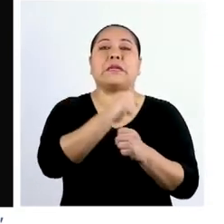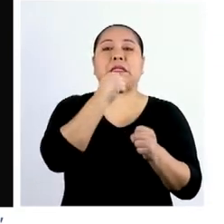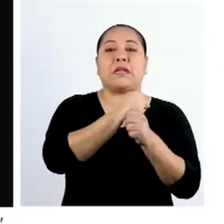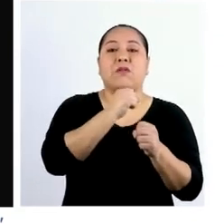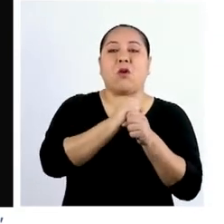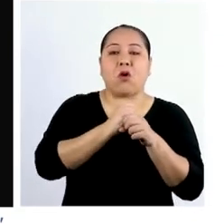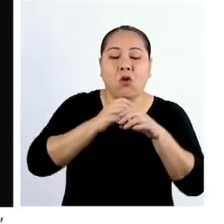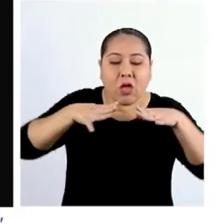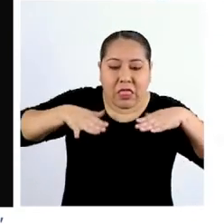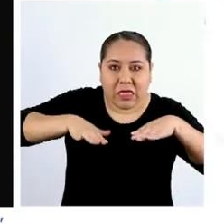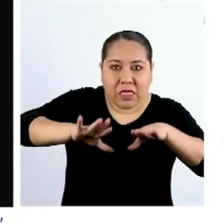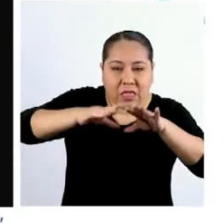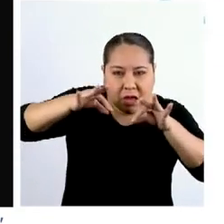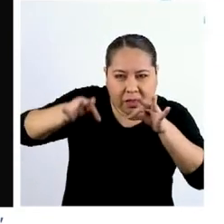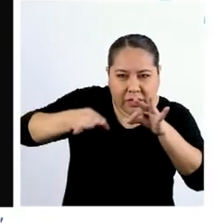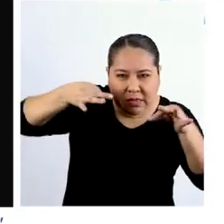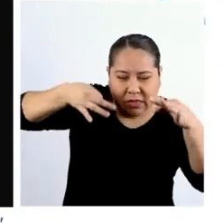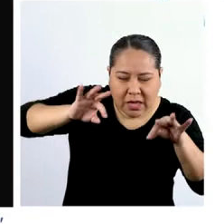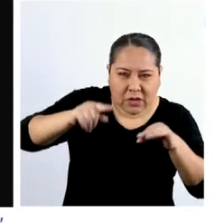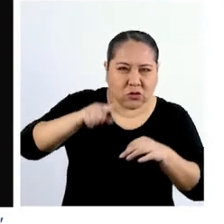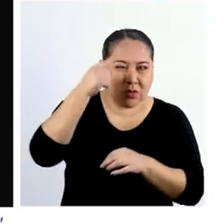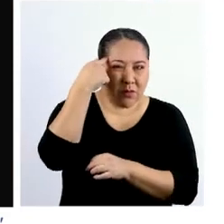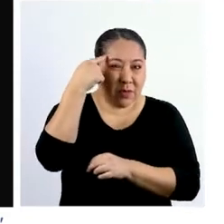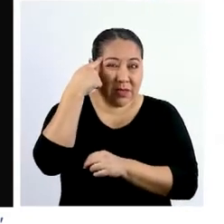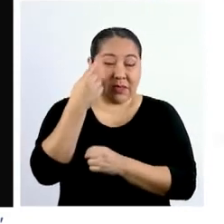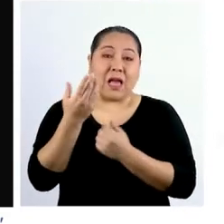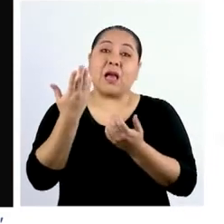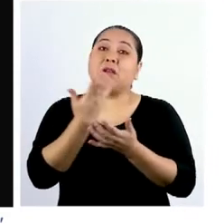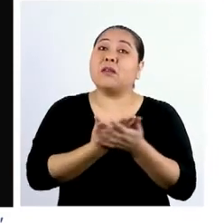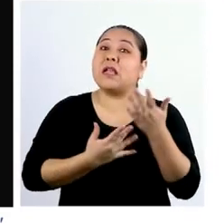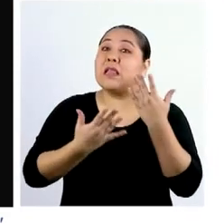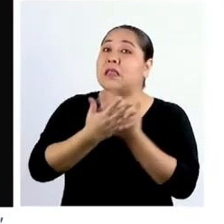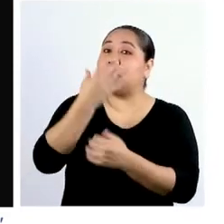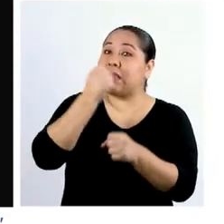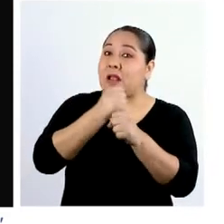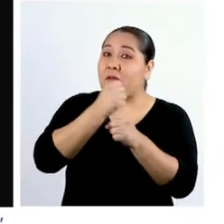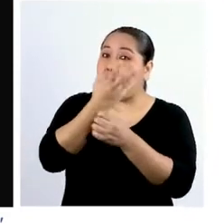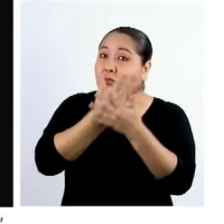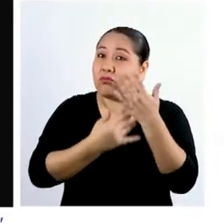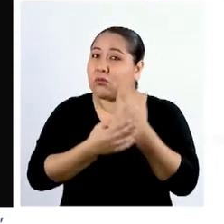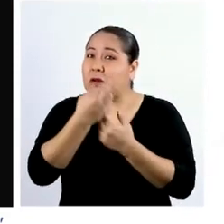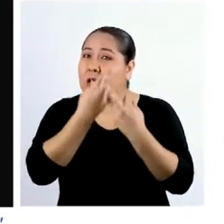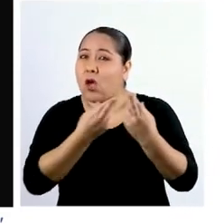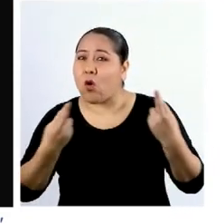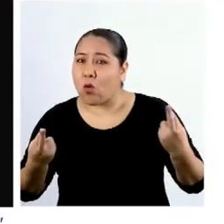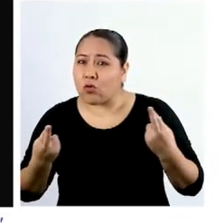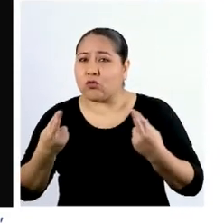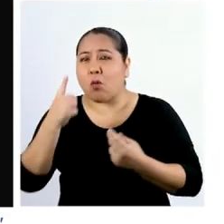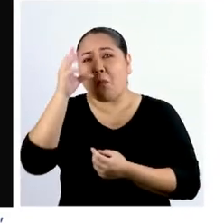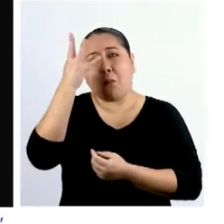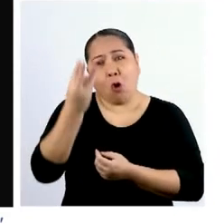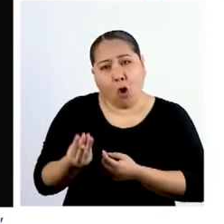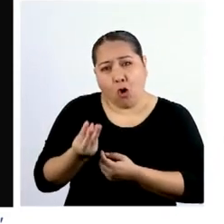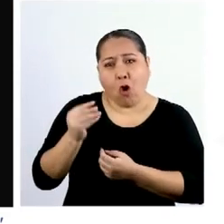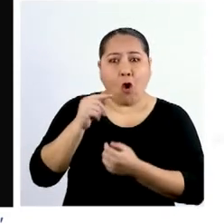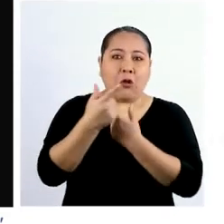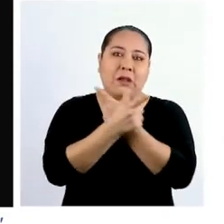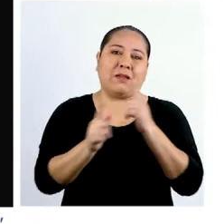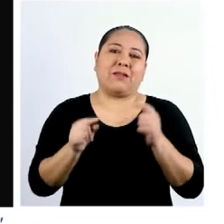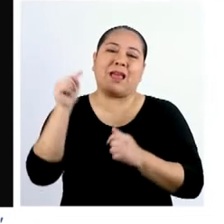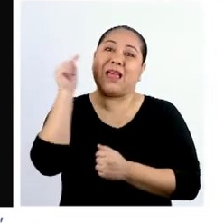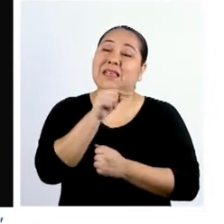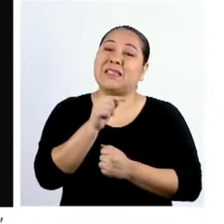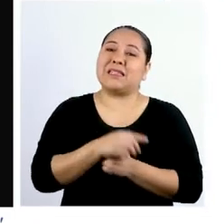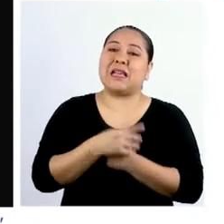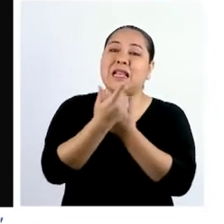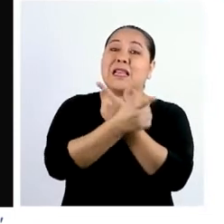trabajando con telas. ¿Ustedes consideran la mano de obra un recurso escaso o un recurso de libre uso? Sería un